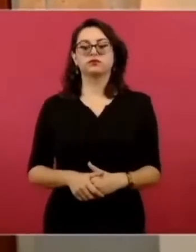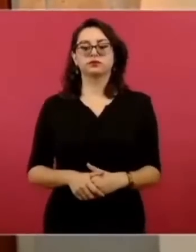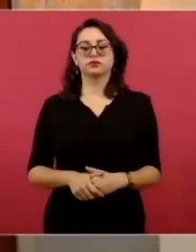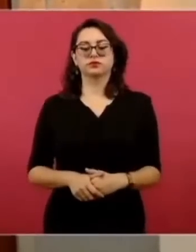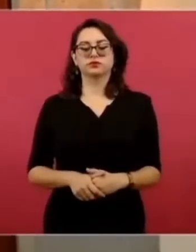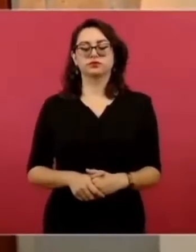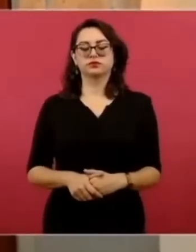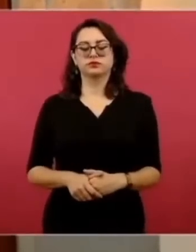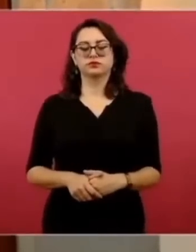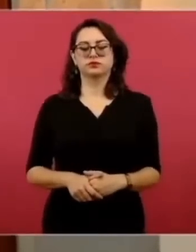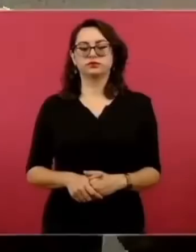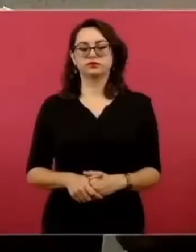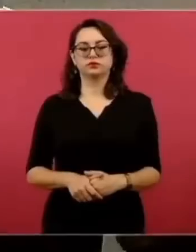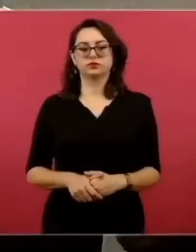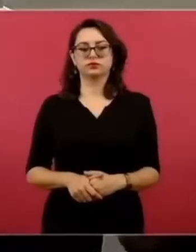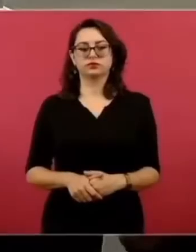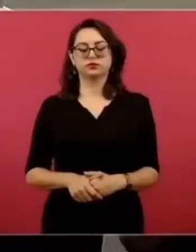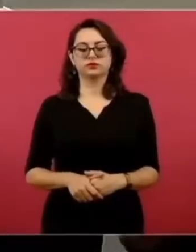Es que,